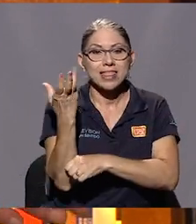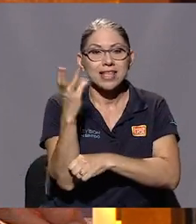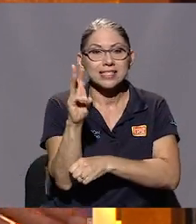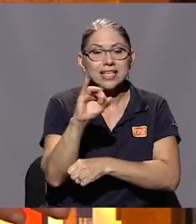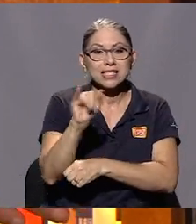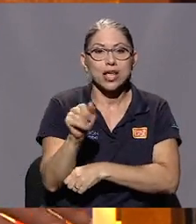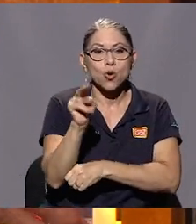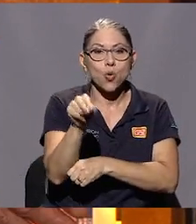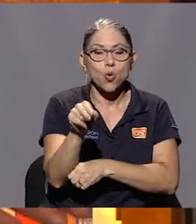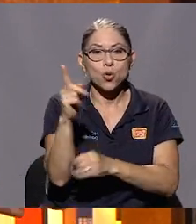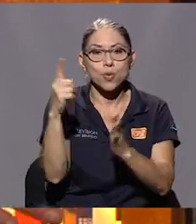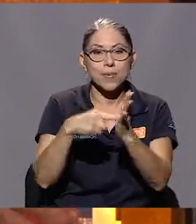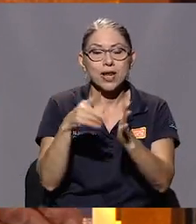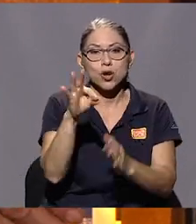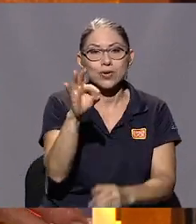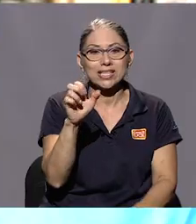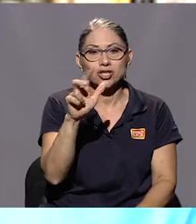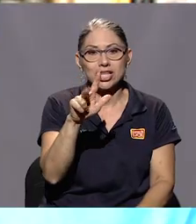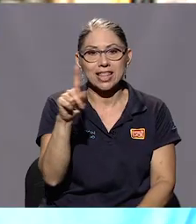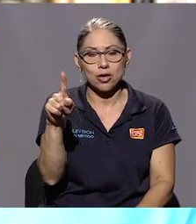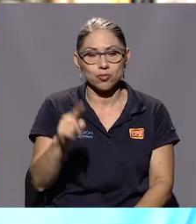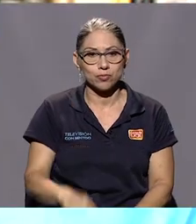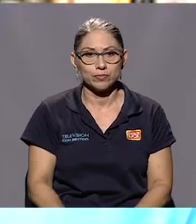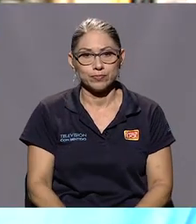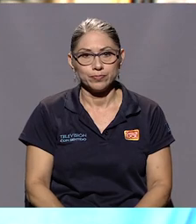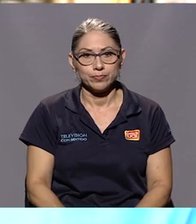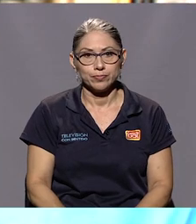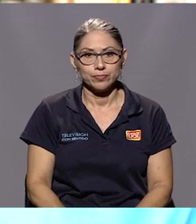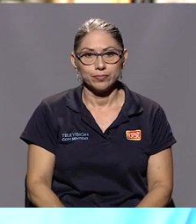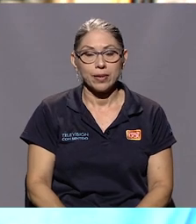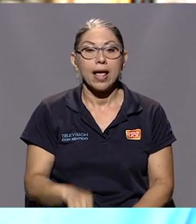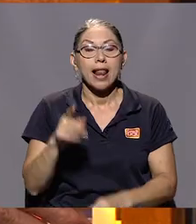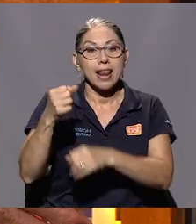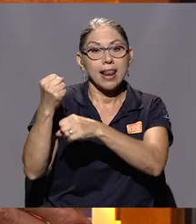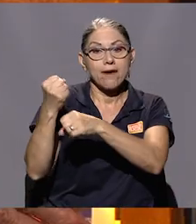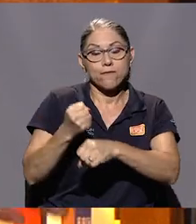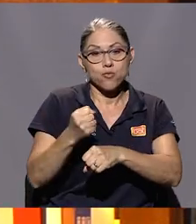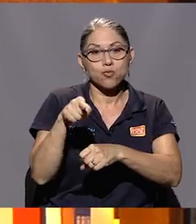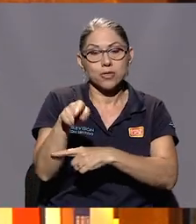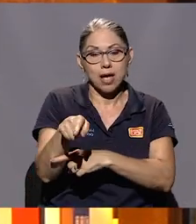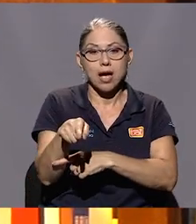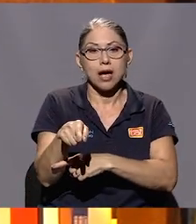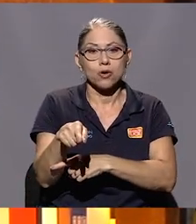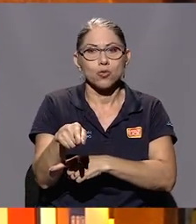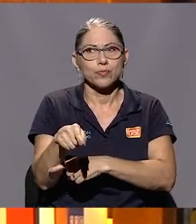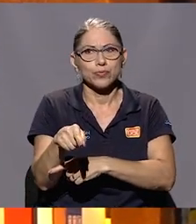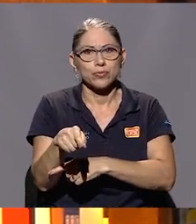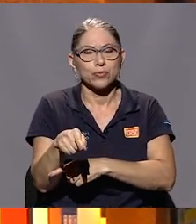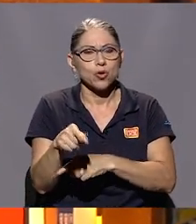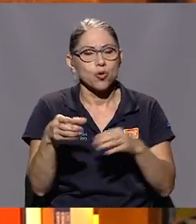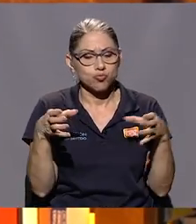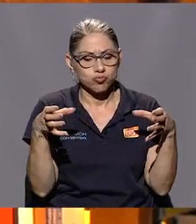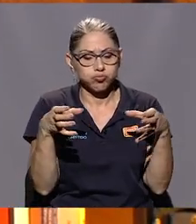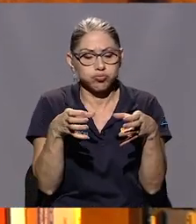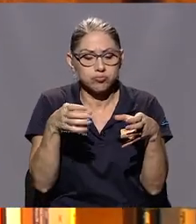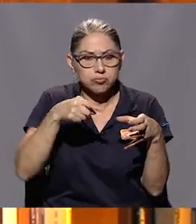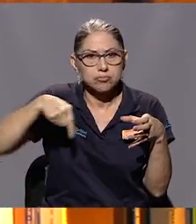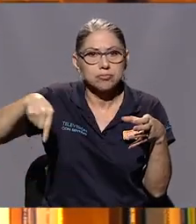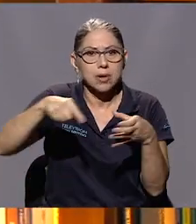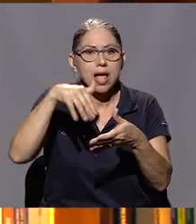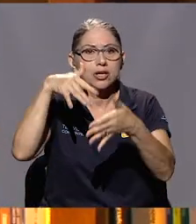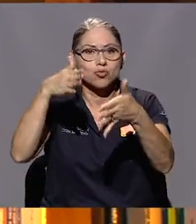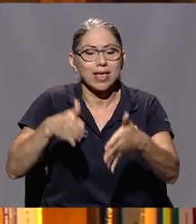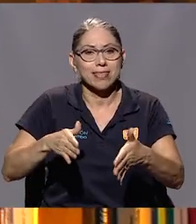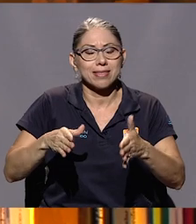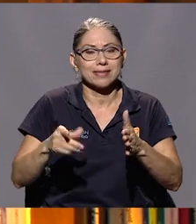16 de junio de 1931. Así es. la fundaron realmente un núcleo